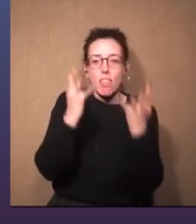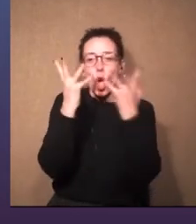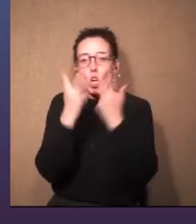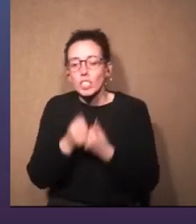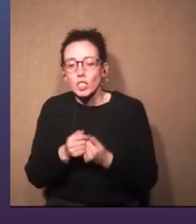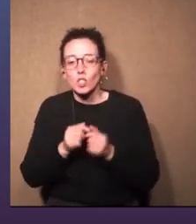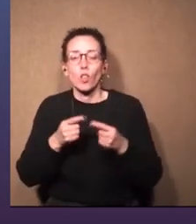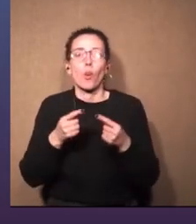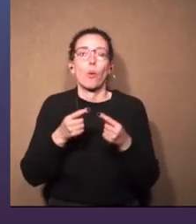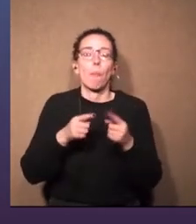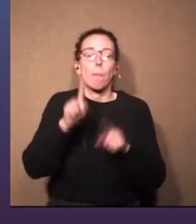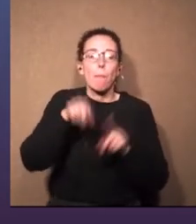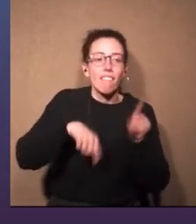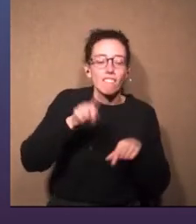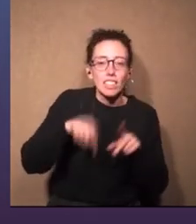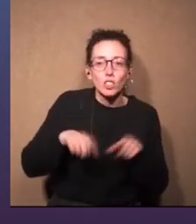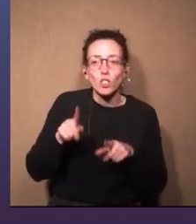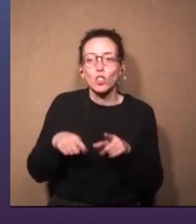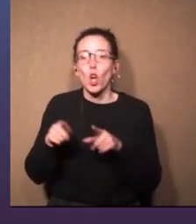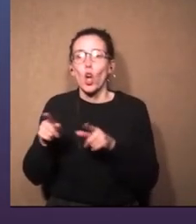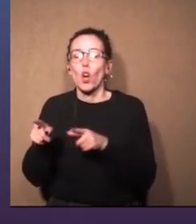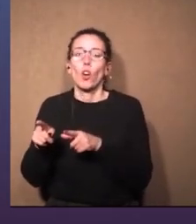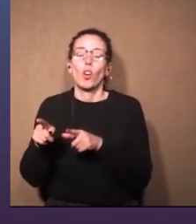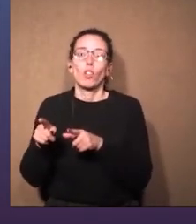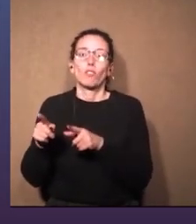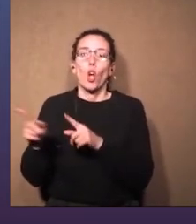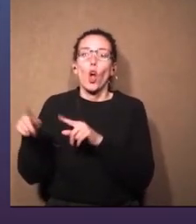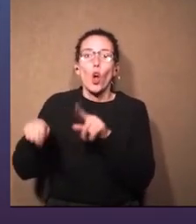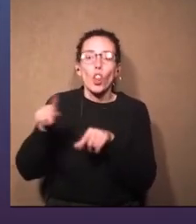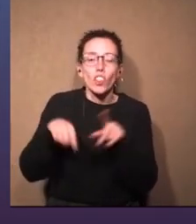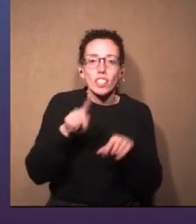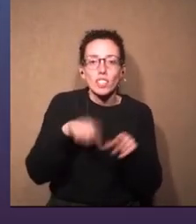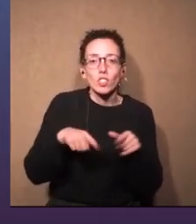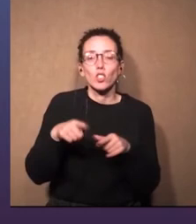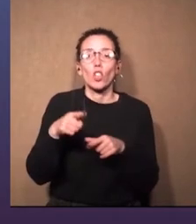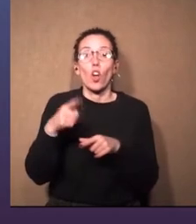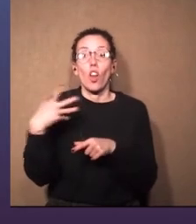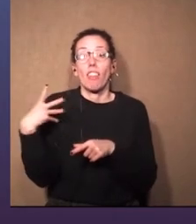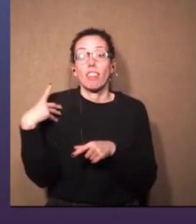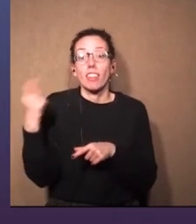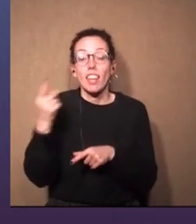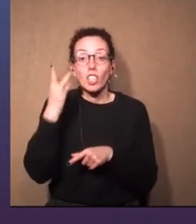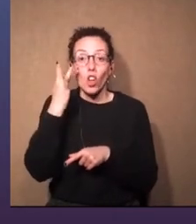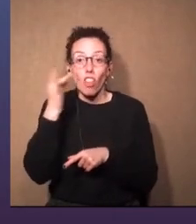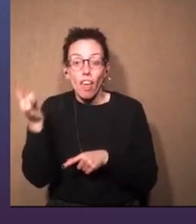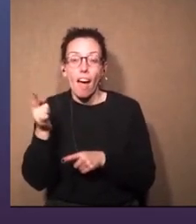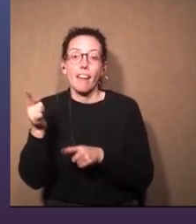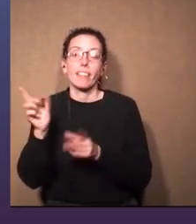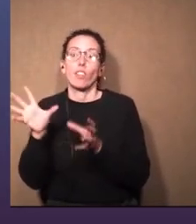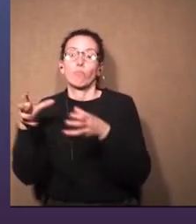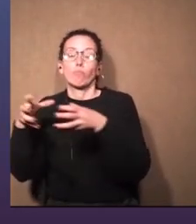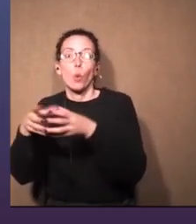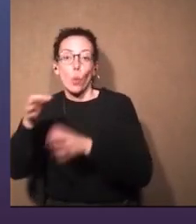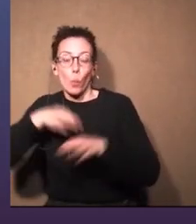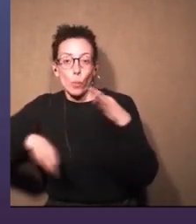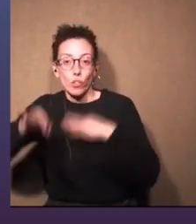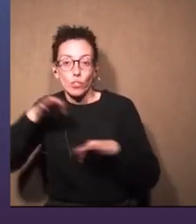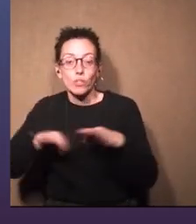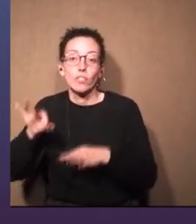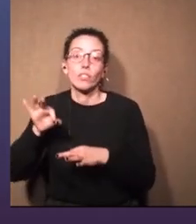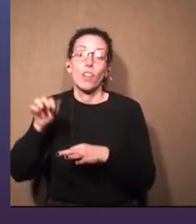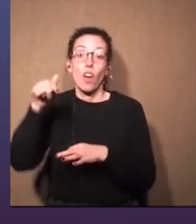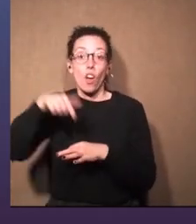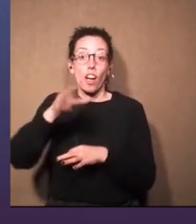mucha planificación, mucha coordinación entre nosotros y con los directores artísticos, con la dirección del auditorio.